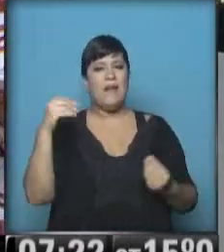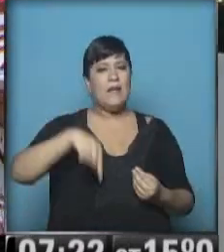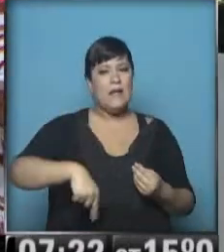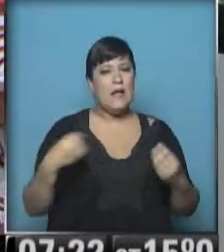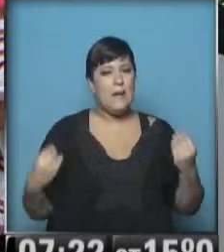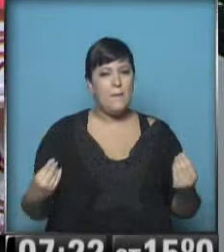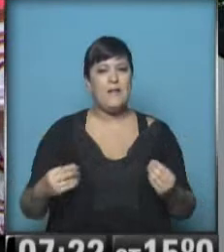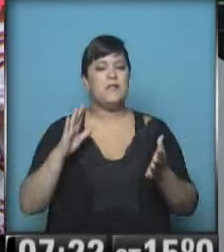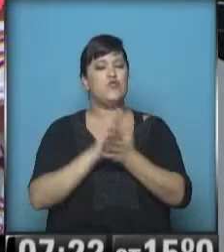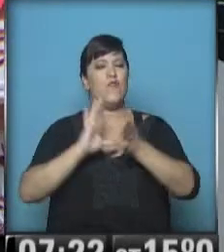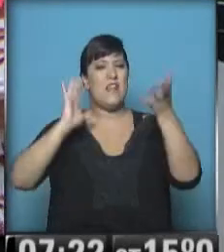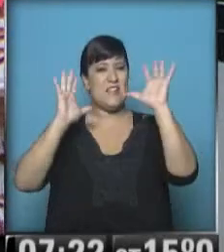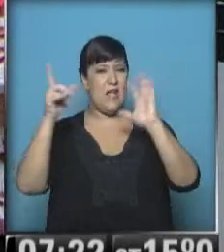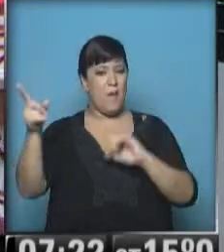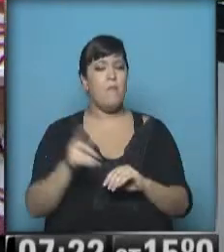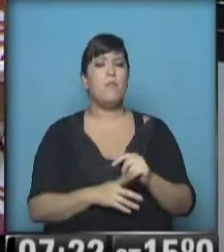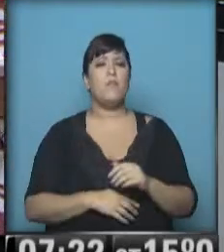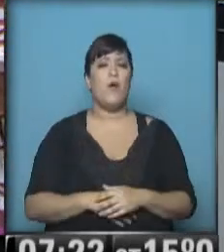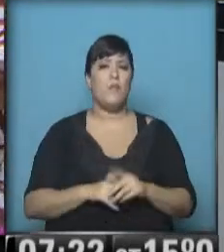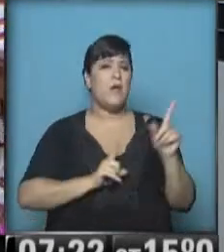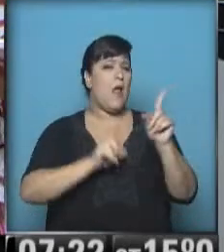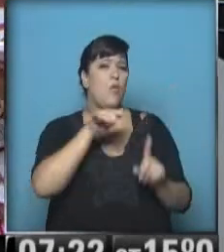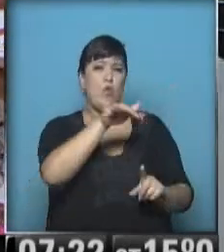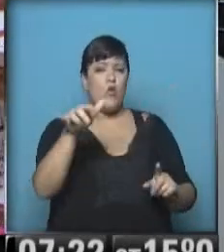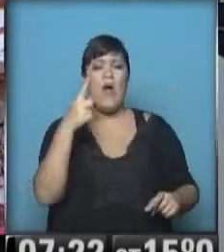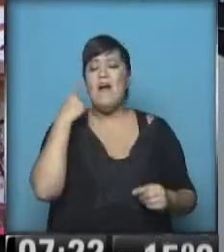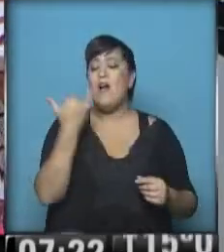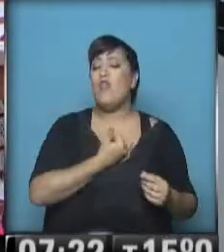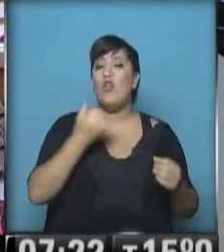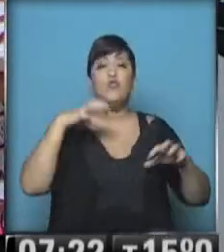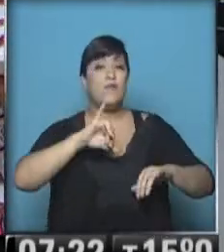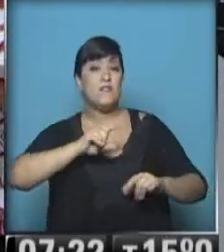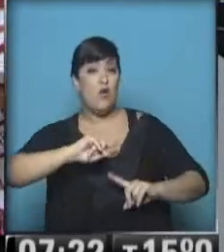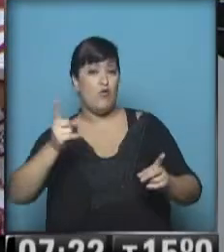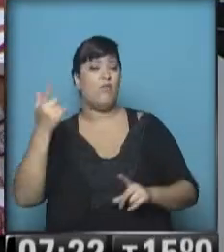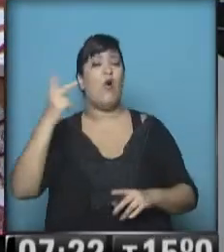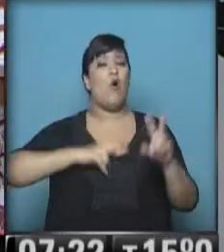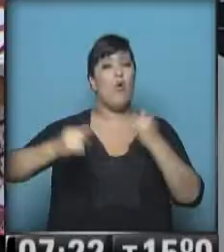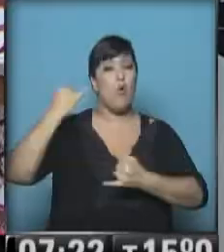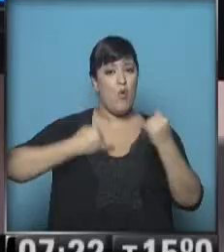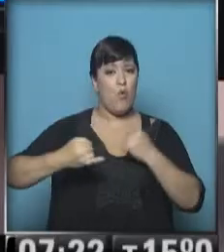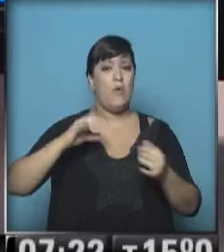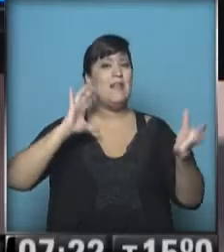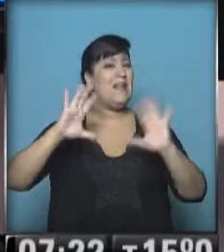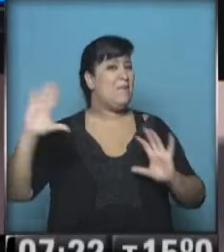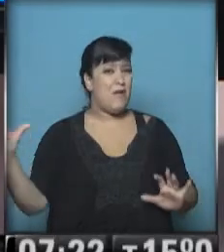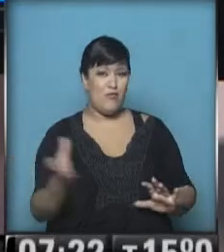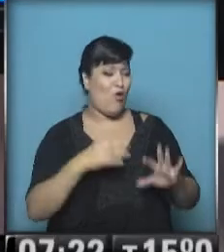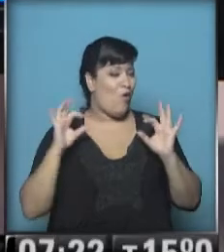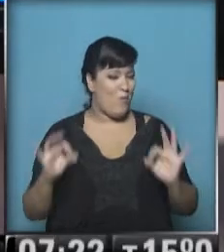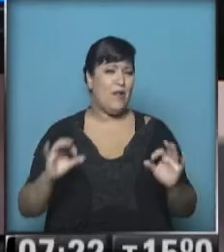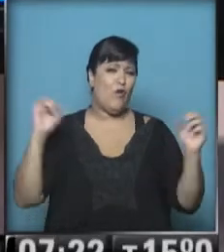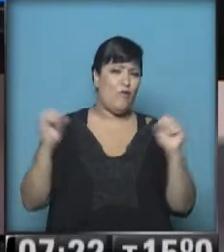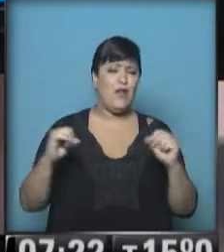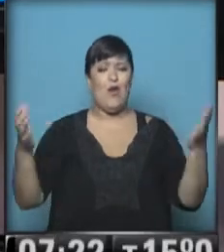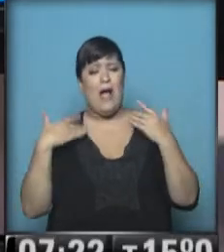pasa con el tiempo en algunos lugares, a ver por dónde nos lleva a recorrer. Nadia, adelante. Tenemos todos los climas. Muy bien,